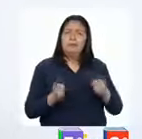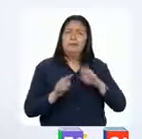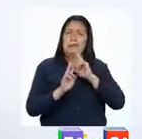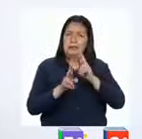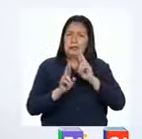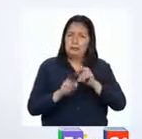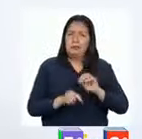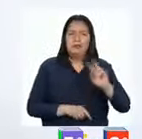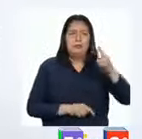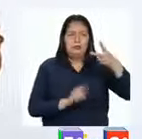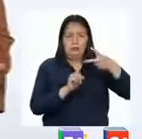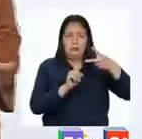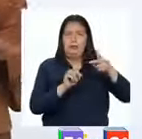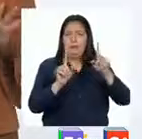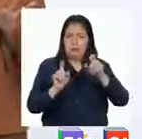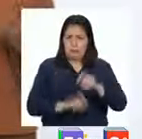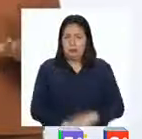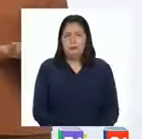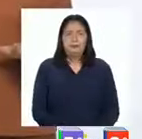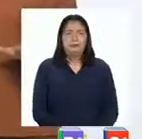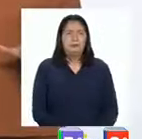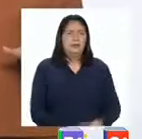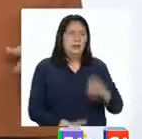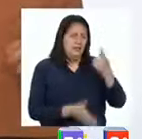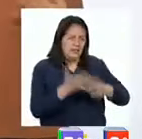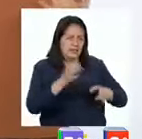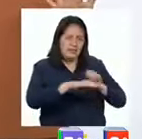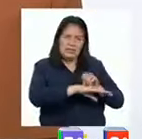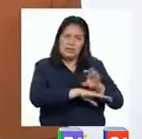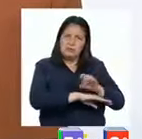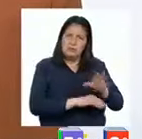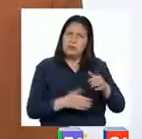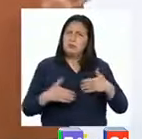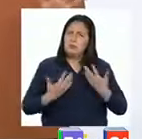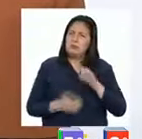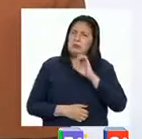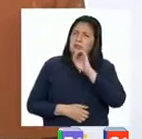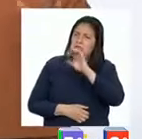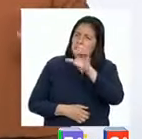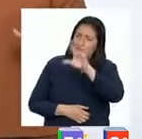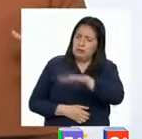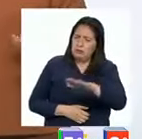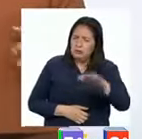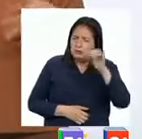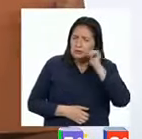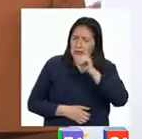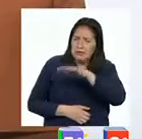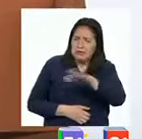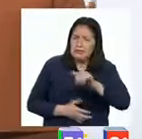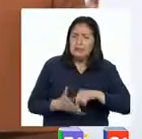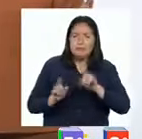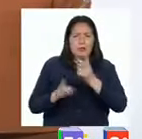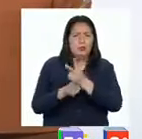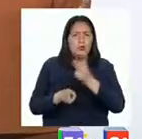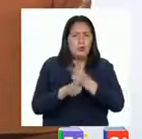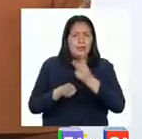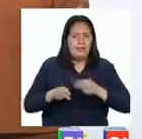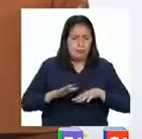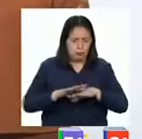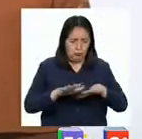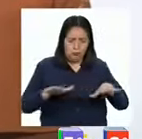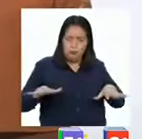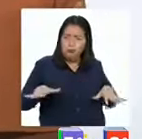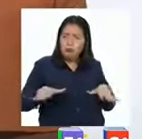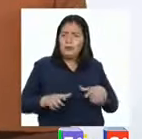responder la segunda pregunta. ¿Qué recomendaciones podemos darles a las niñas y los niños para cuidar su espacio